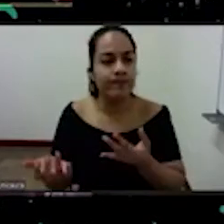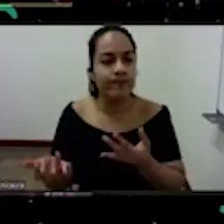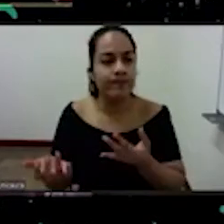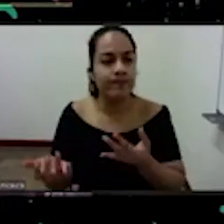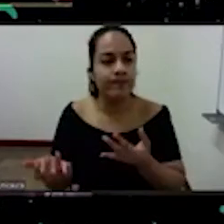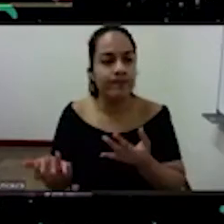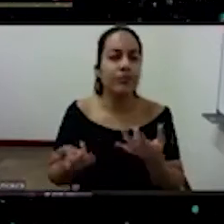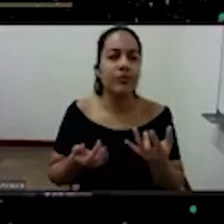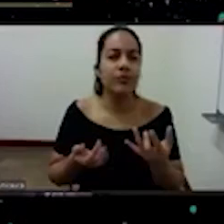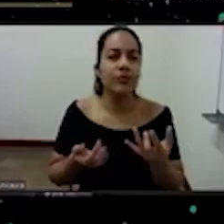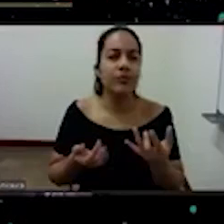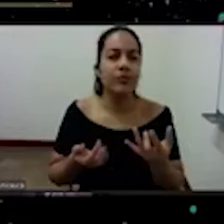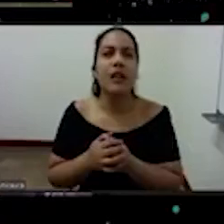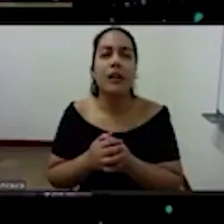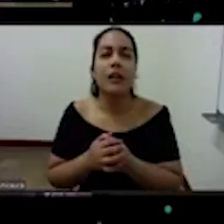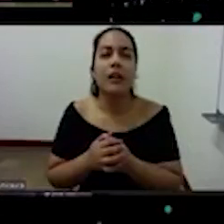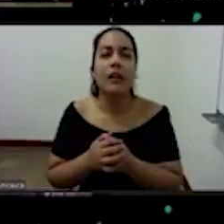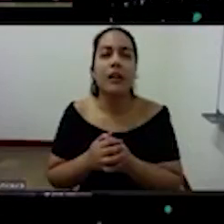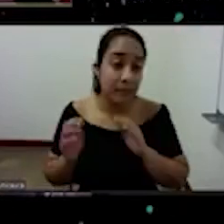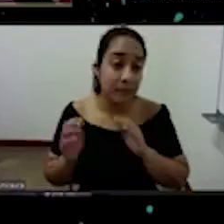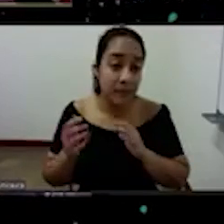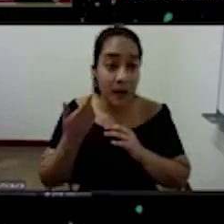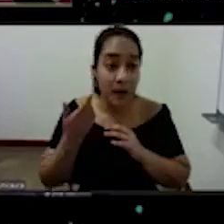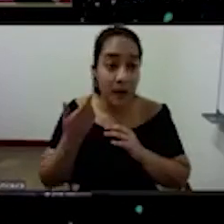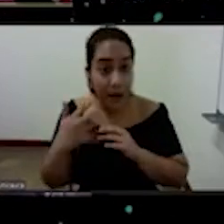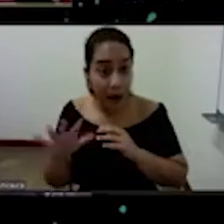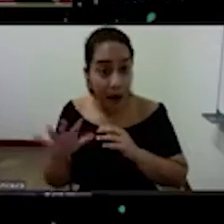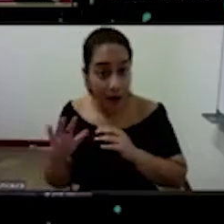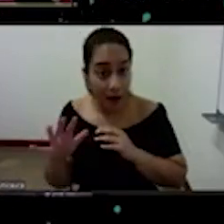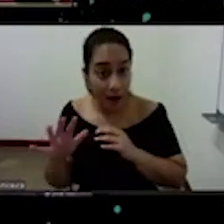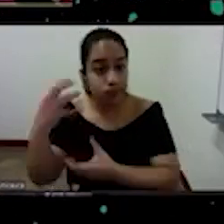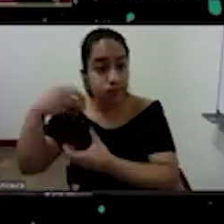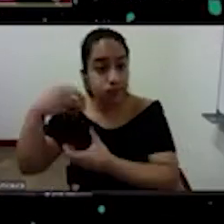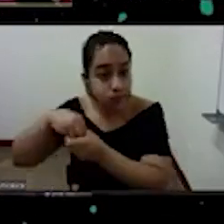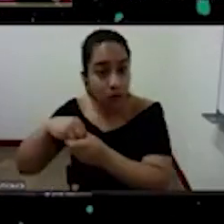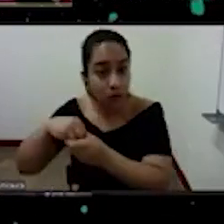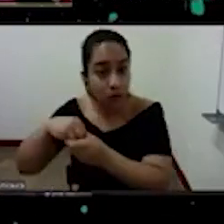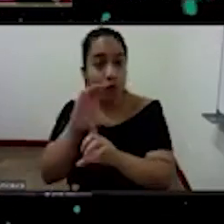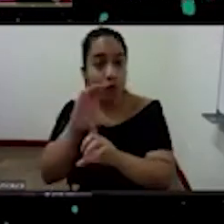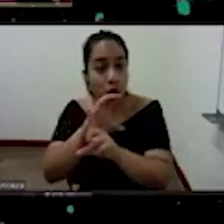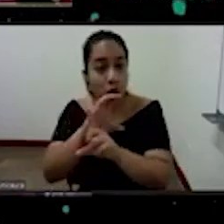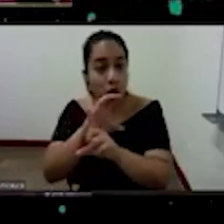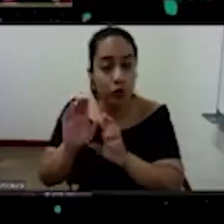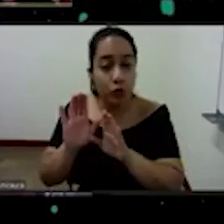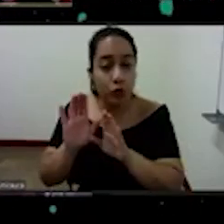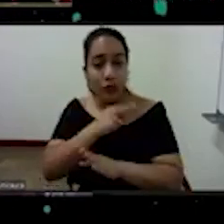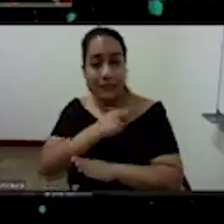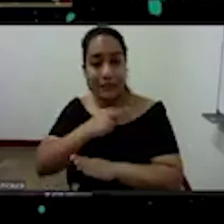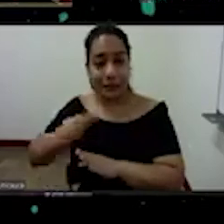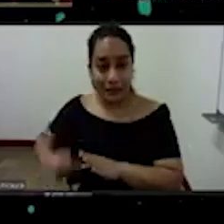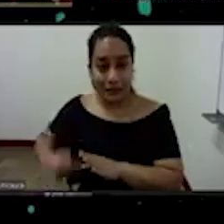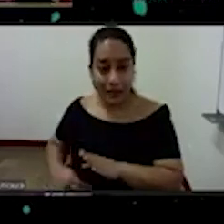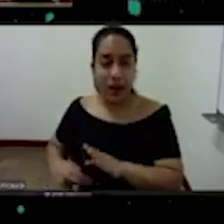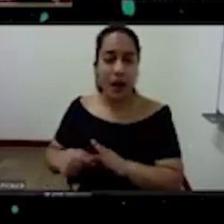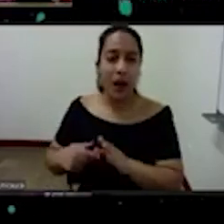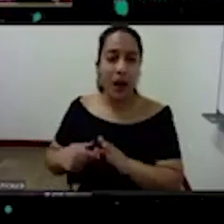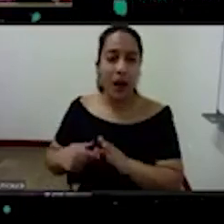parece entender que la cultura china está mejor